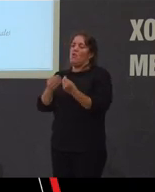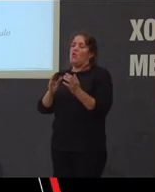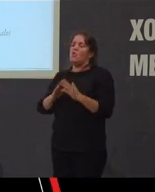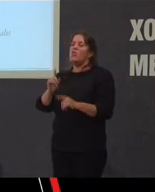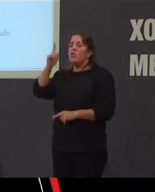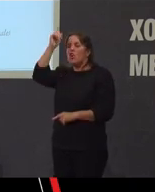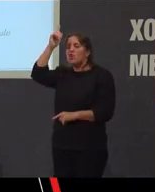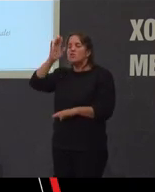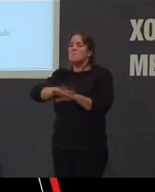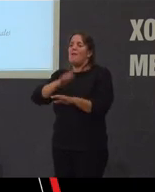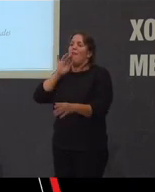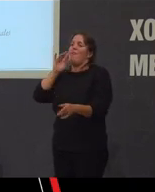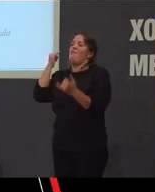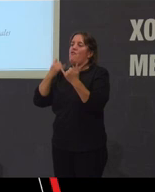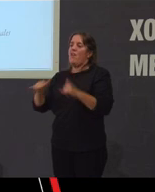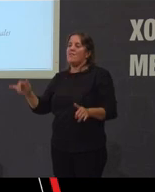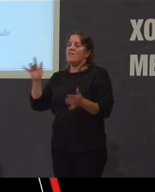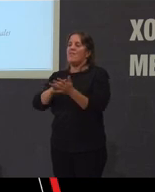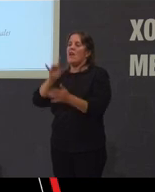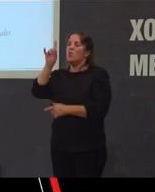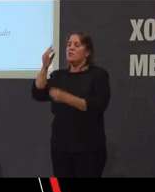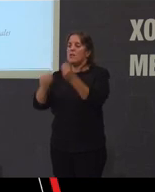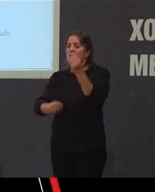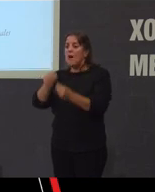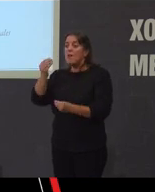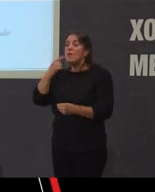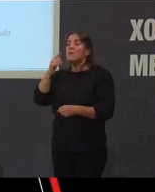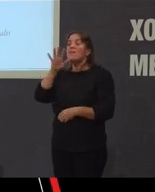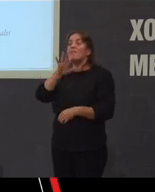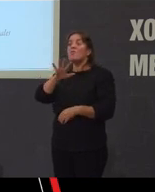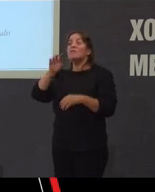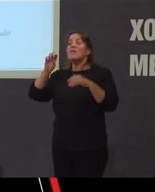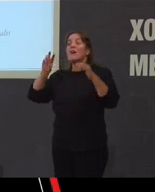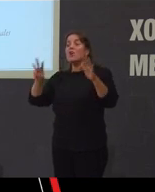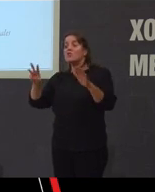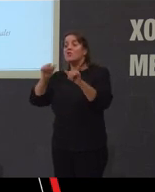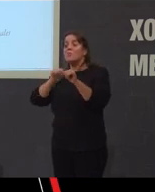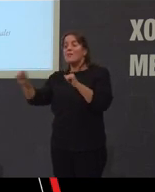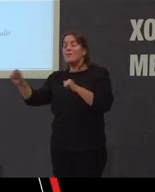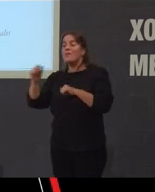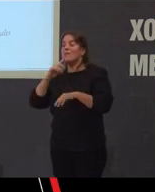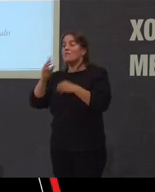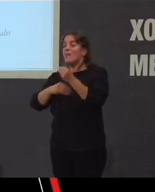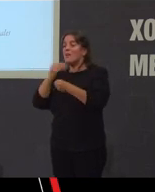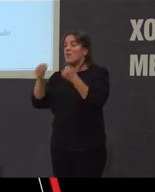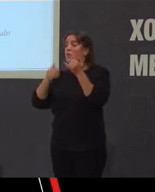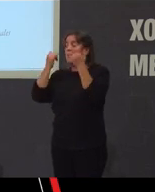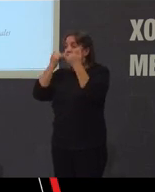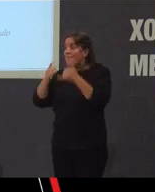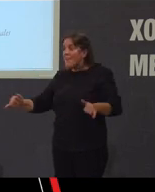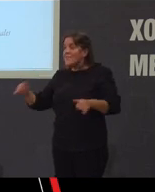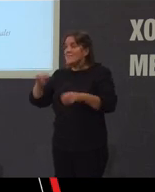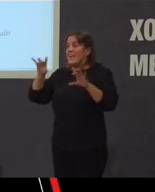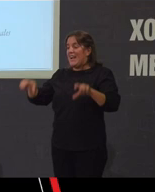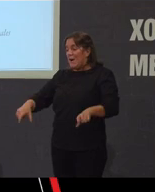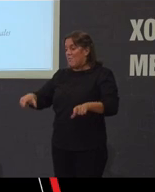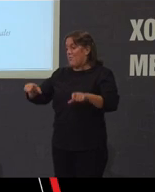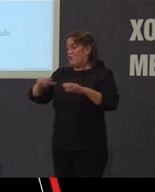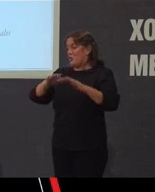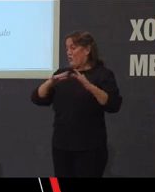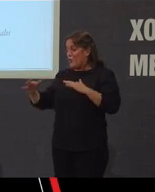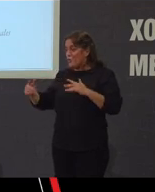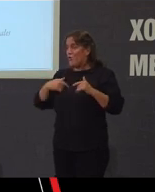el 1 de maio así que a partir do 1 de maio de 1958 fixos un macro ritual en campos de fútbol